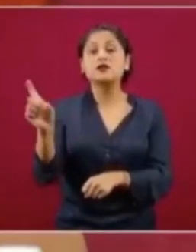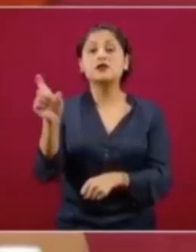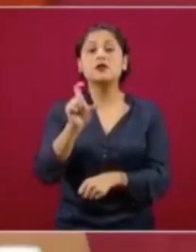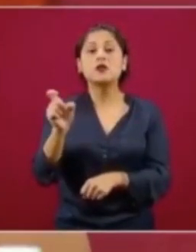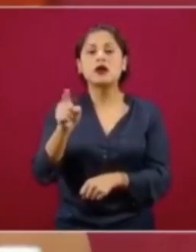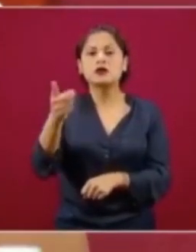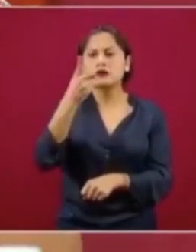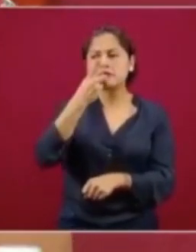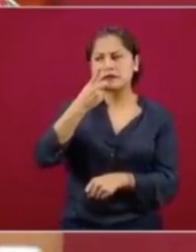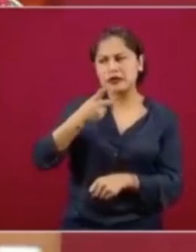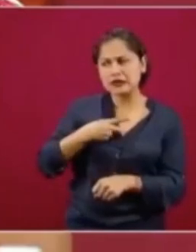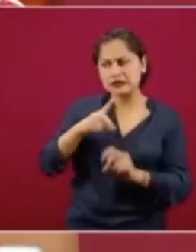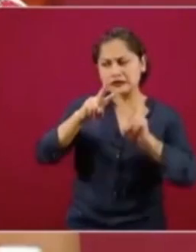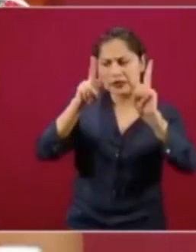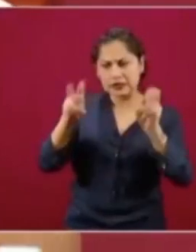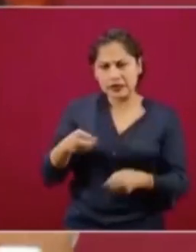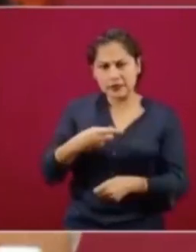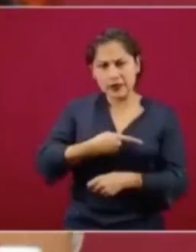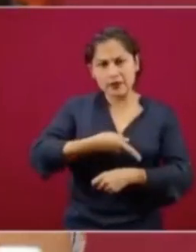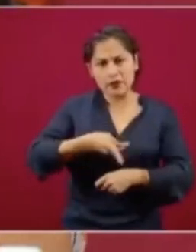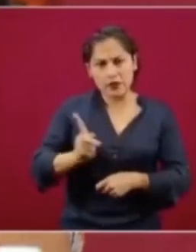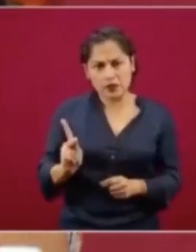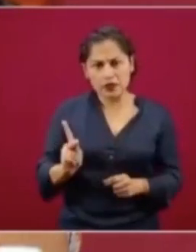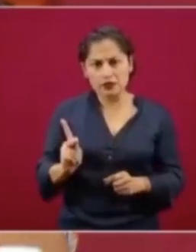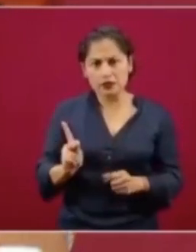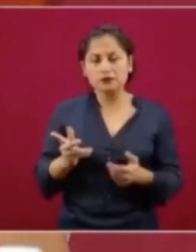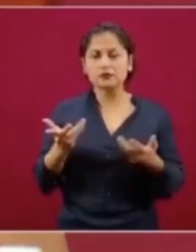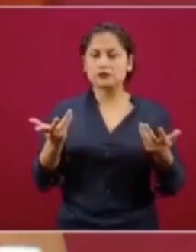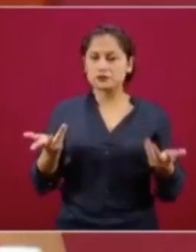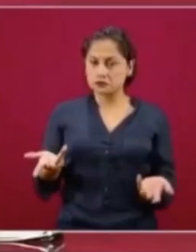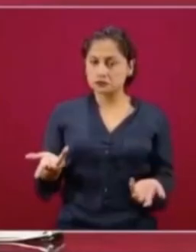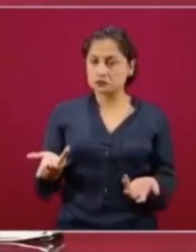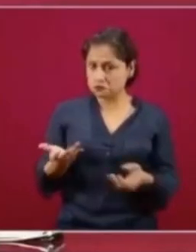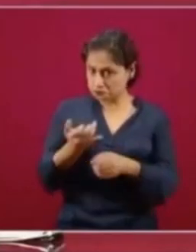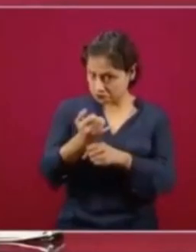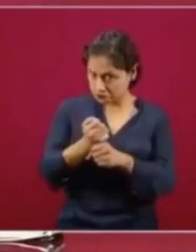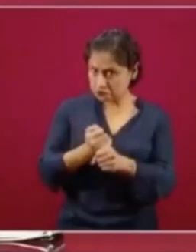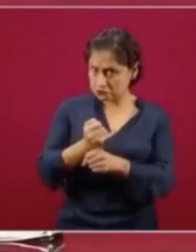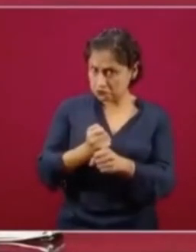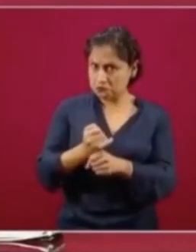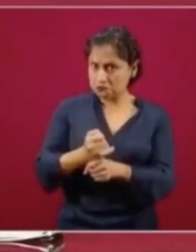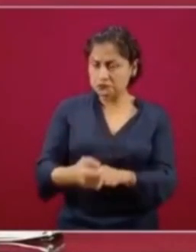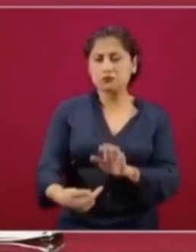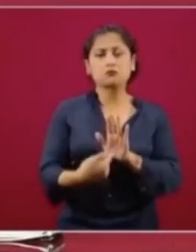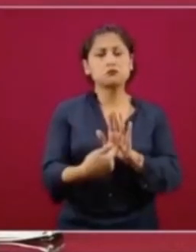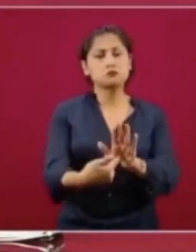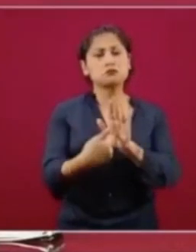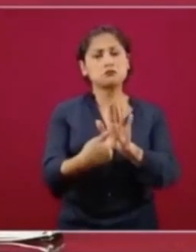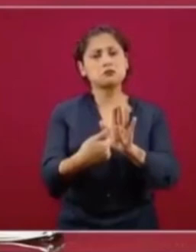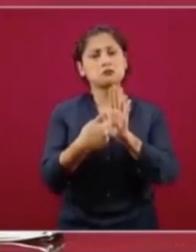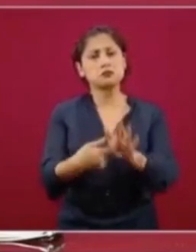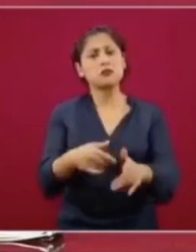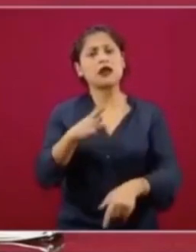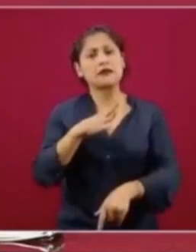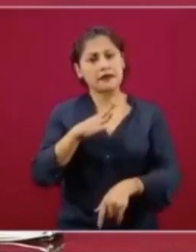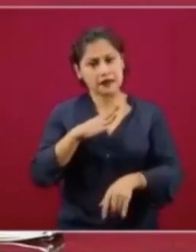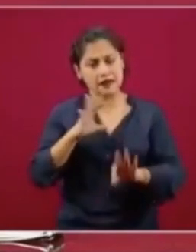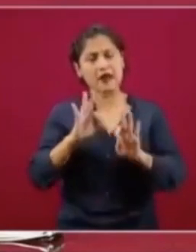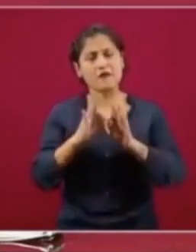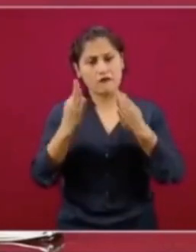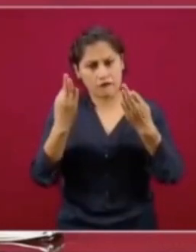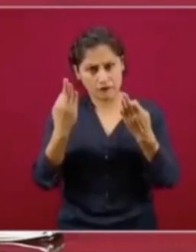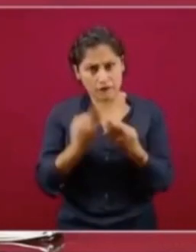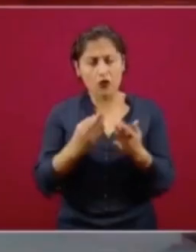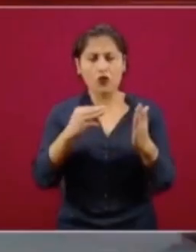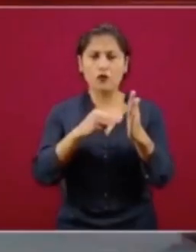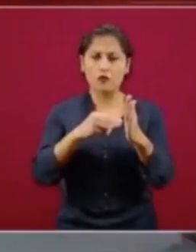pobreza, es hacer una revisión, y aquí estaba muy bien el planteamiento, la parte de la metodología de ese censo y de este